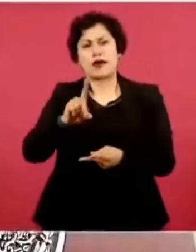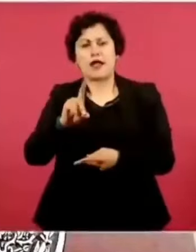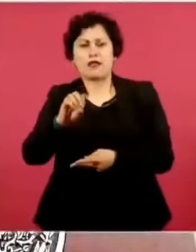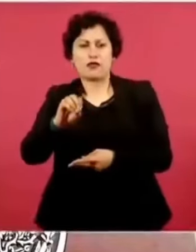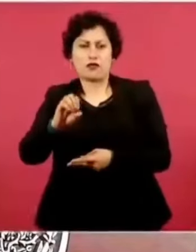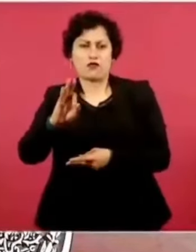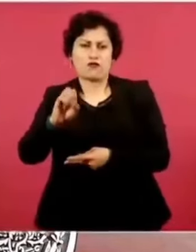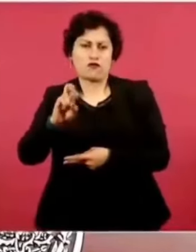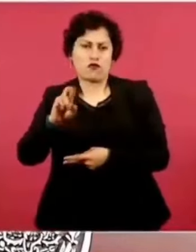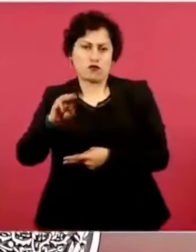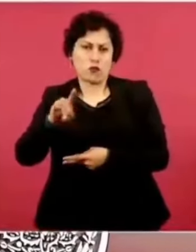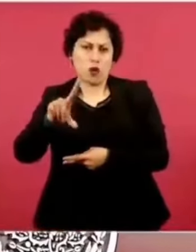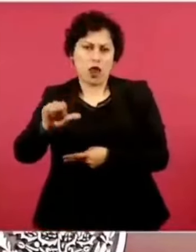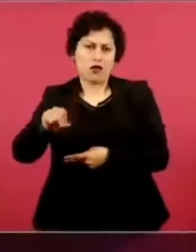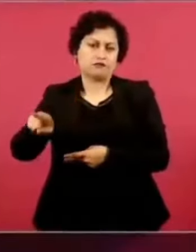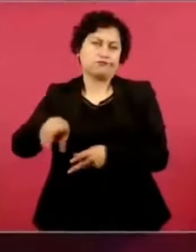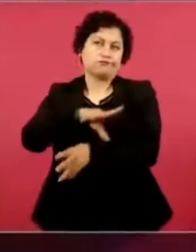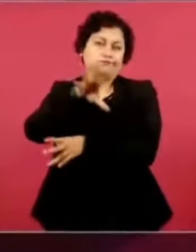Radiofórmula es completo.